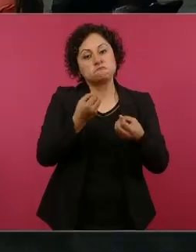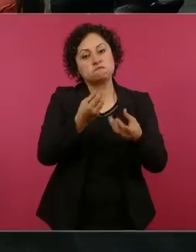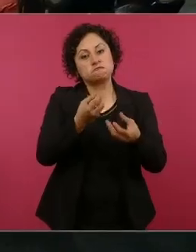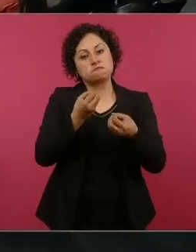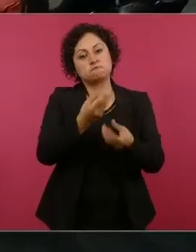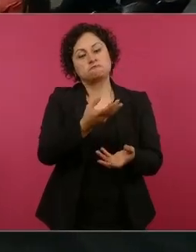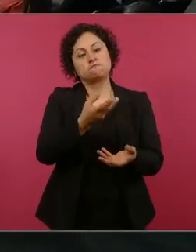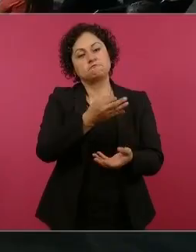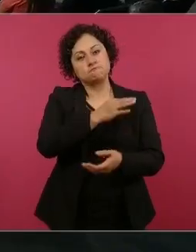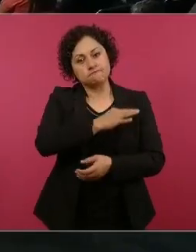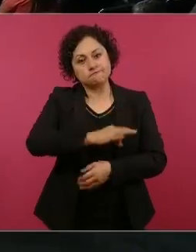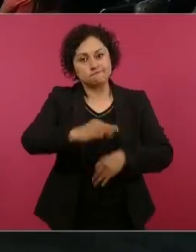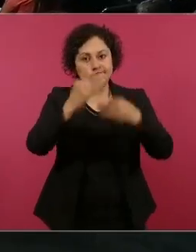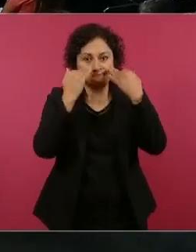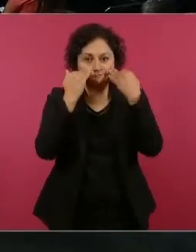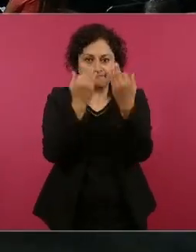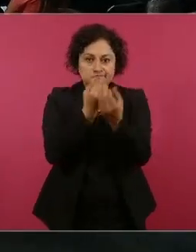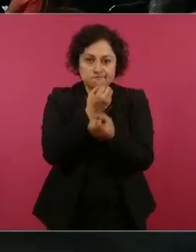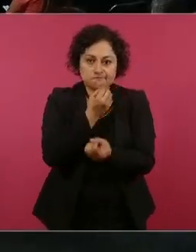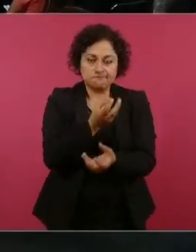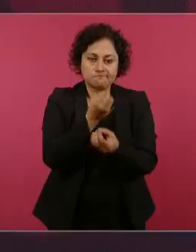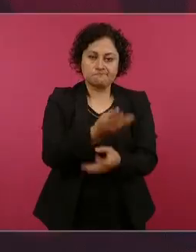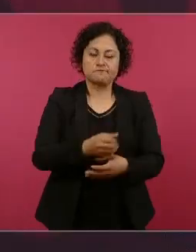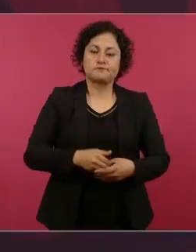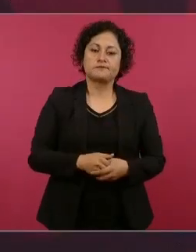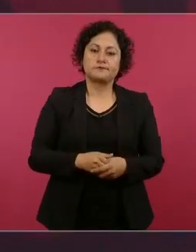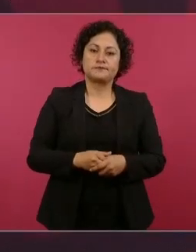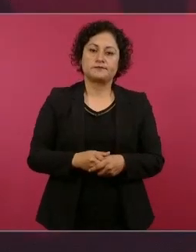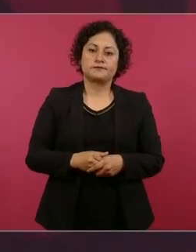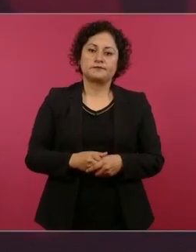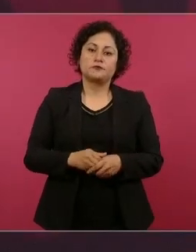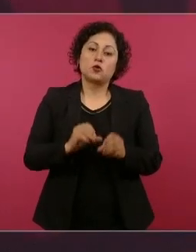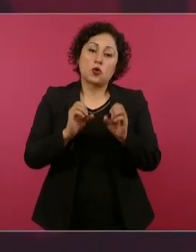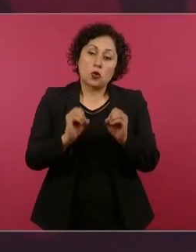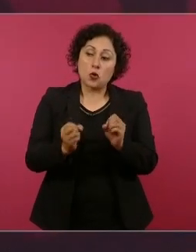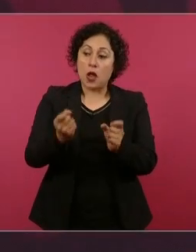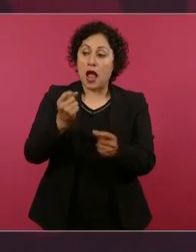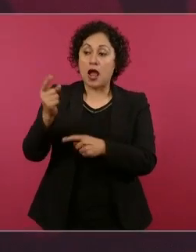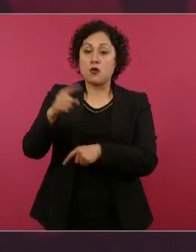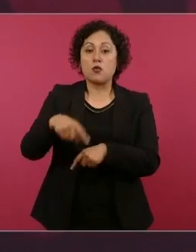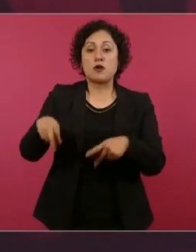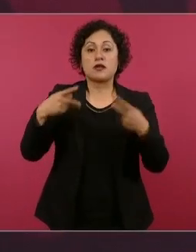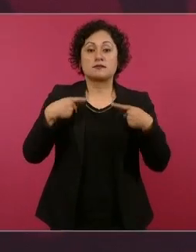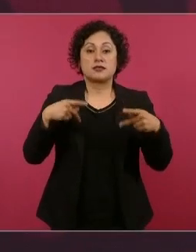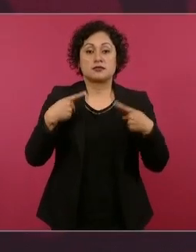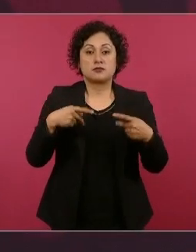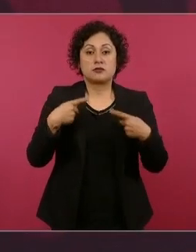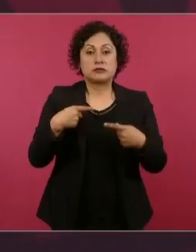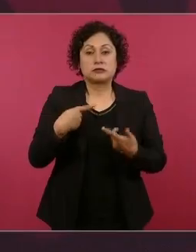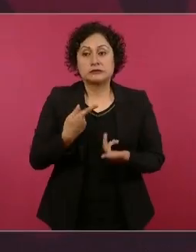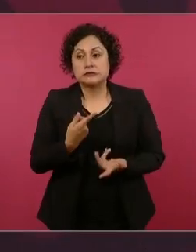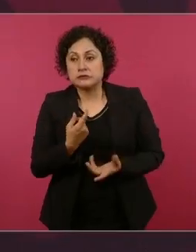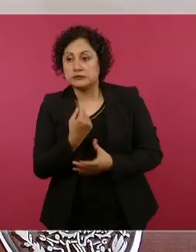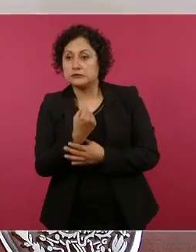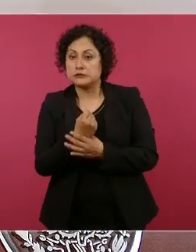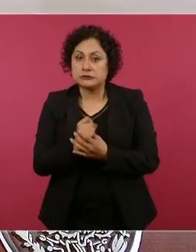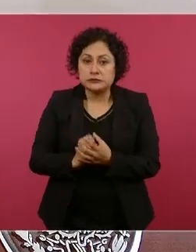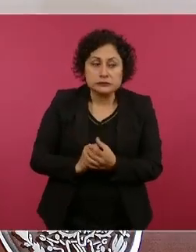amenazados, temerosos.